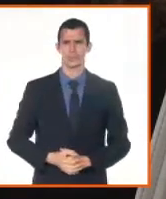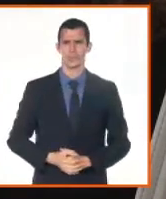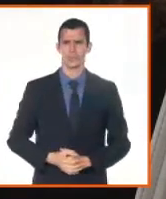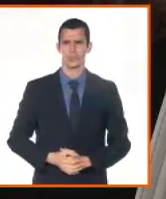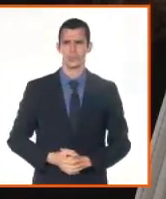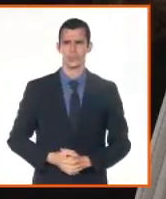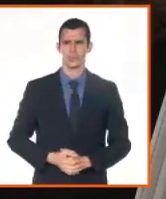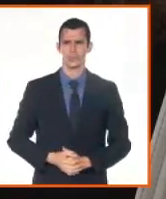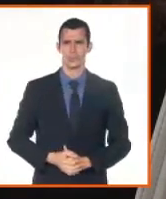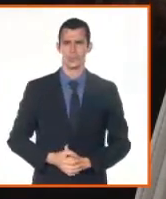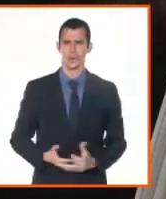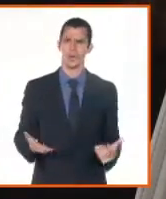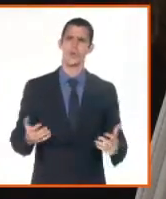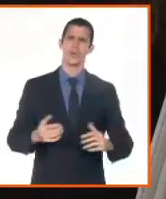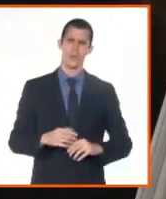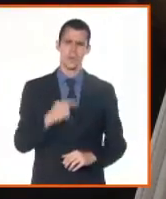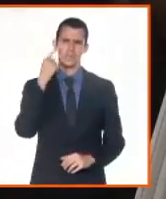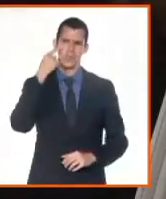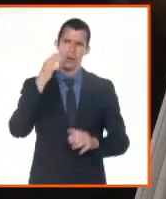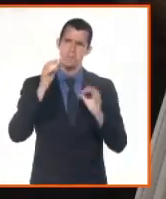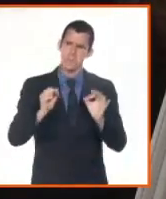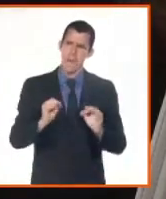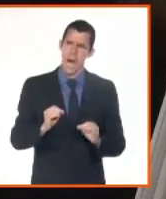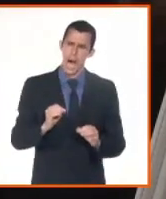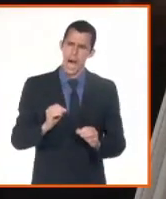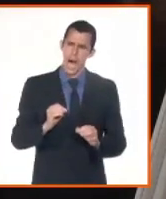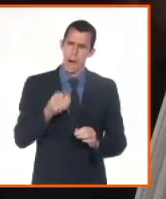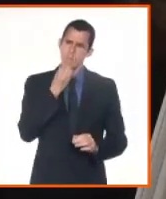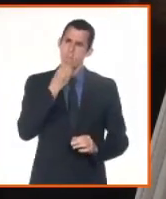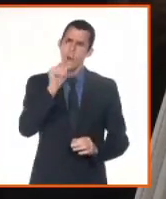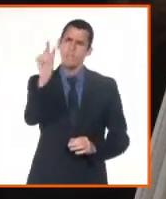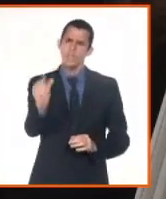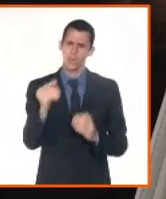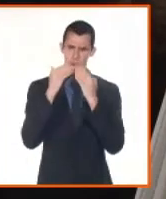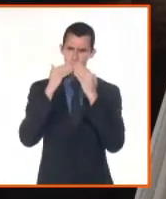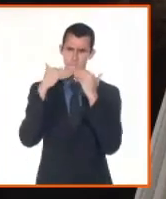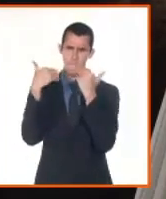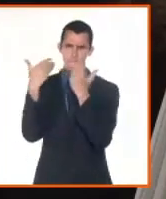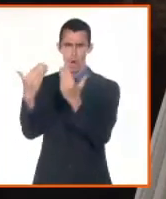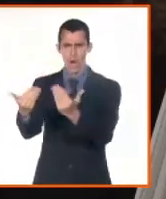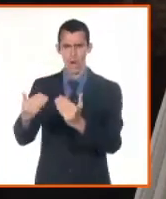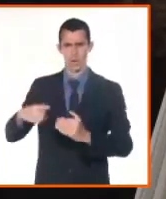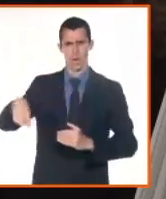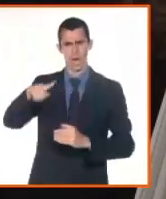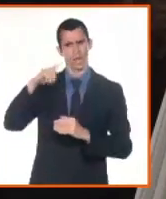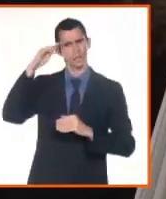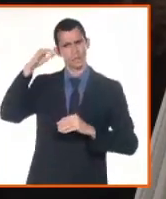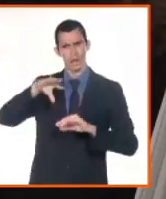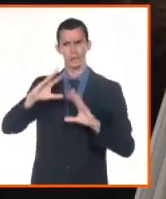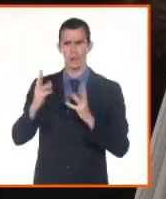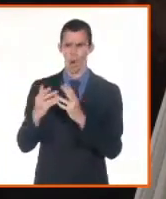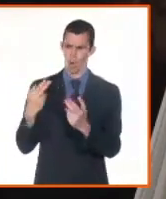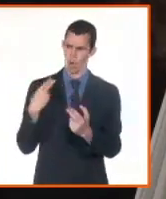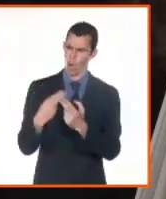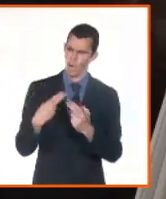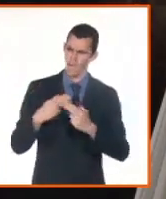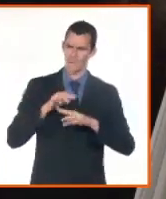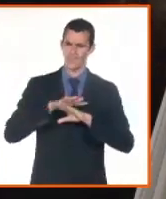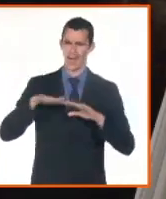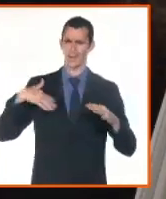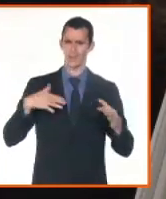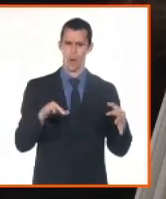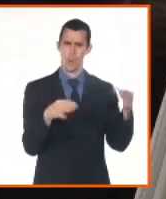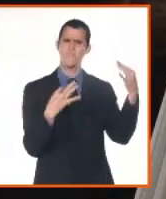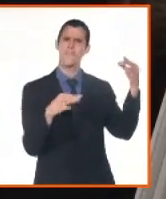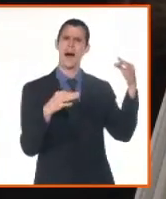derecho y a la vez control de la propiedad en el país, es decir, qué cosa es lo que existe en el país y quién es su propietario para que